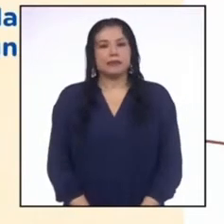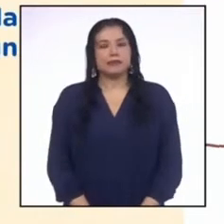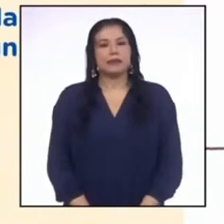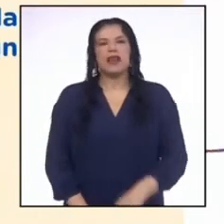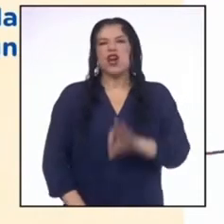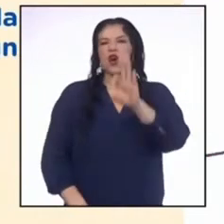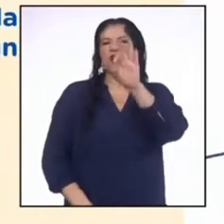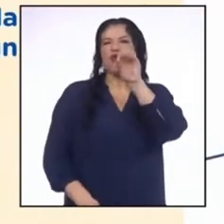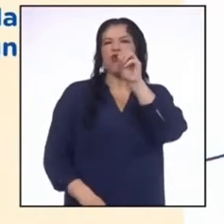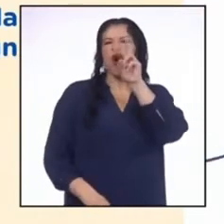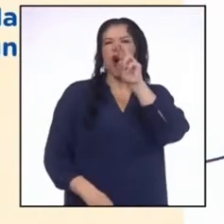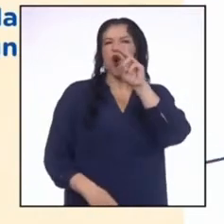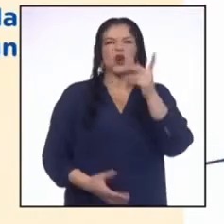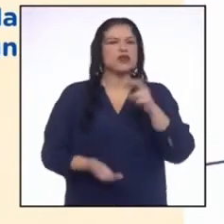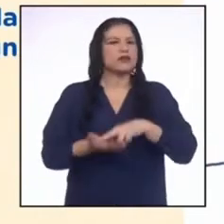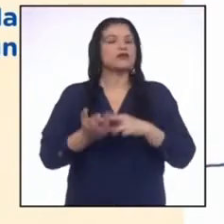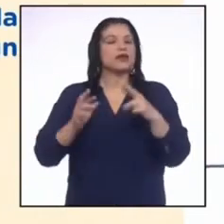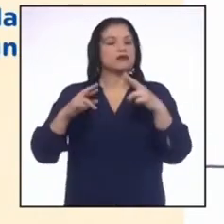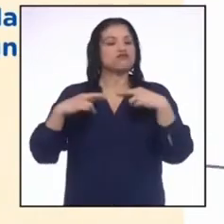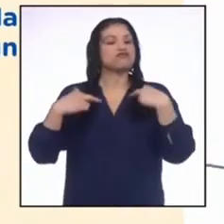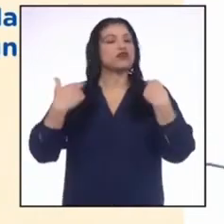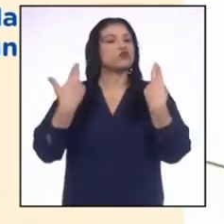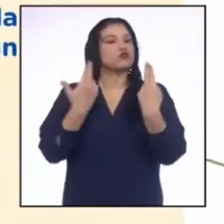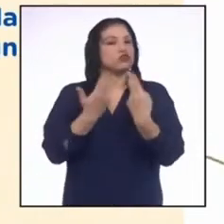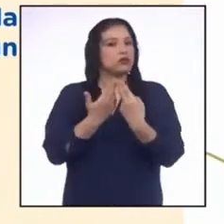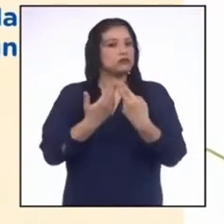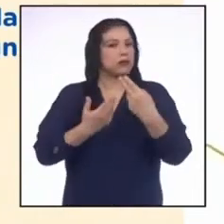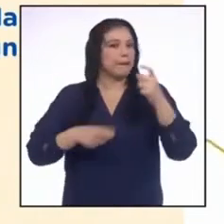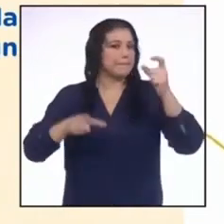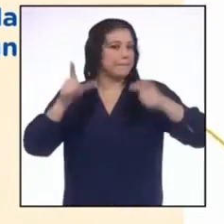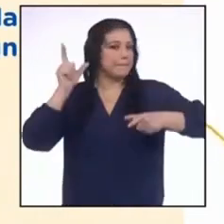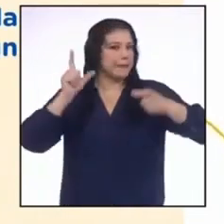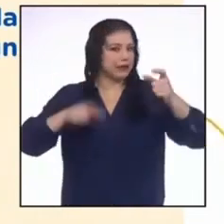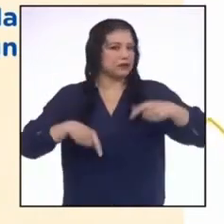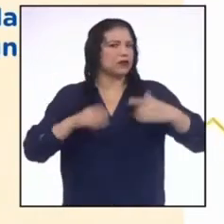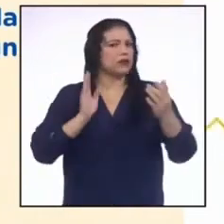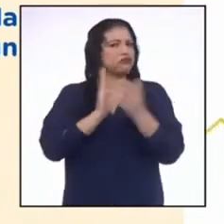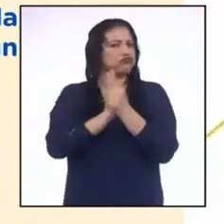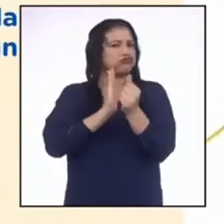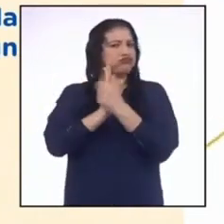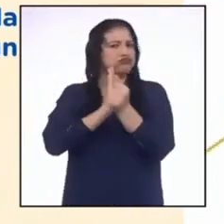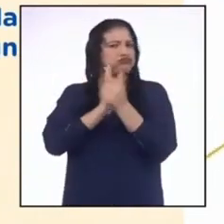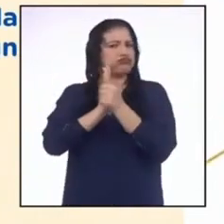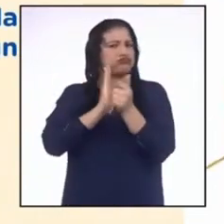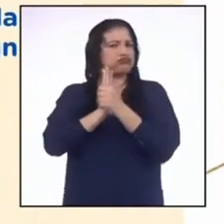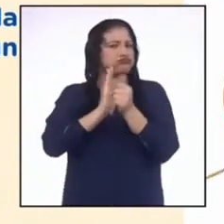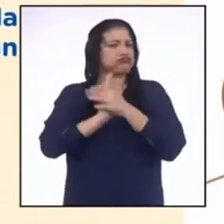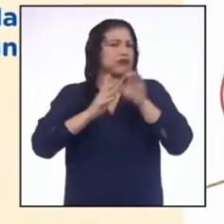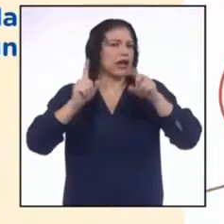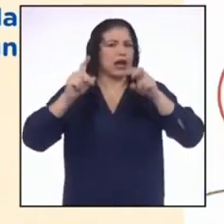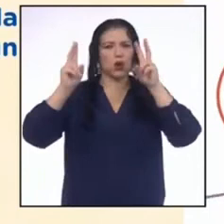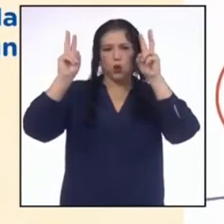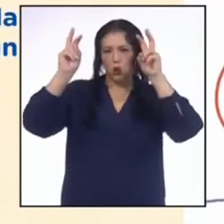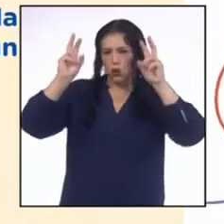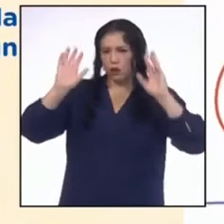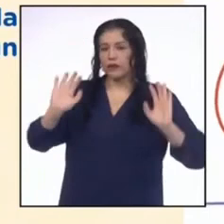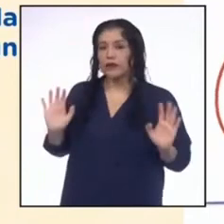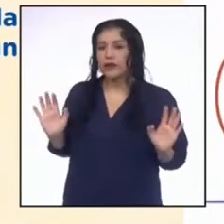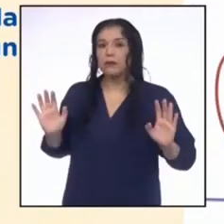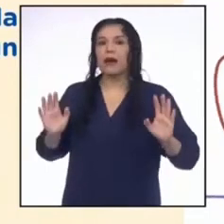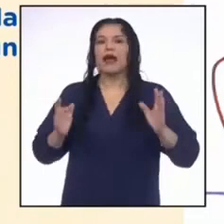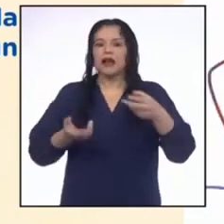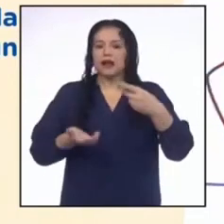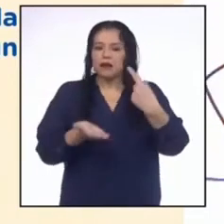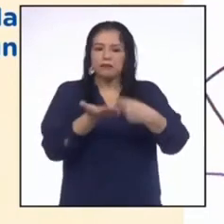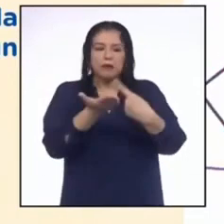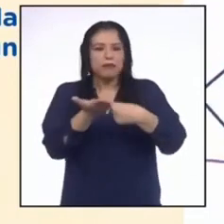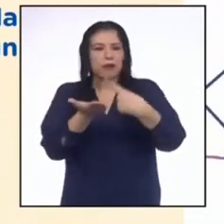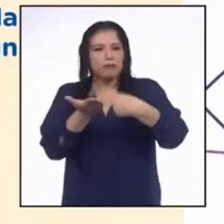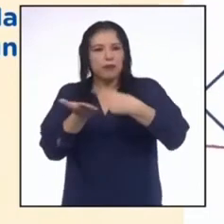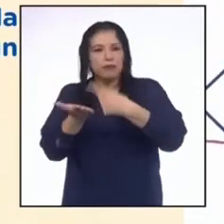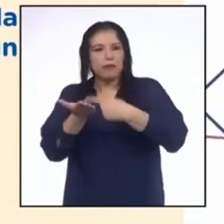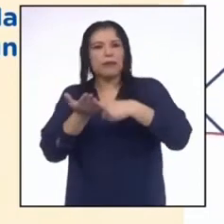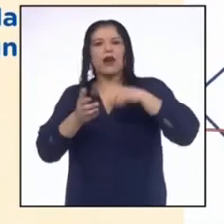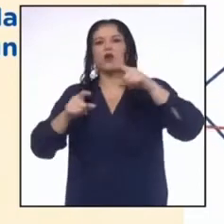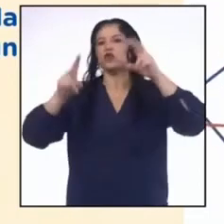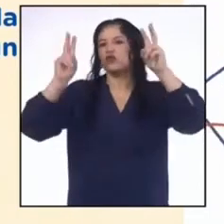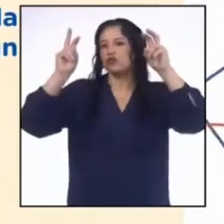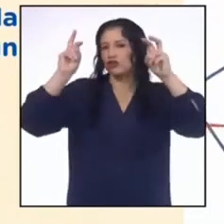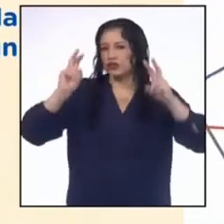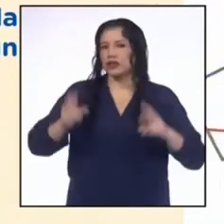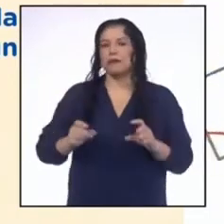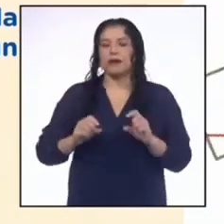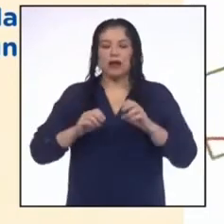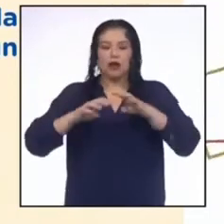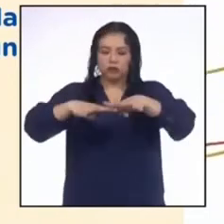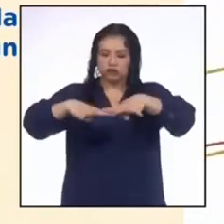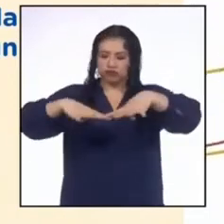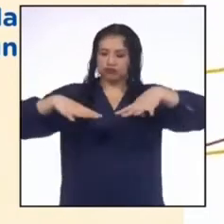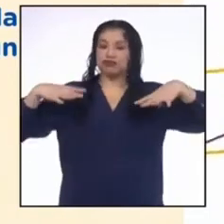foro es una reunión de personas competentes en determinada materia que debaten ciertos asuntos ante un